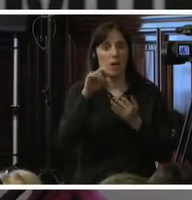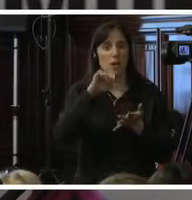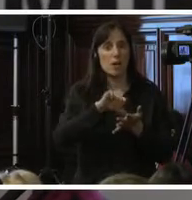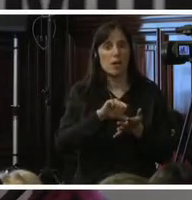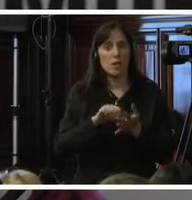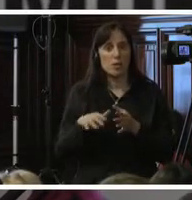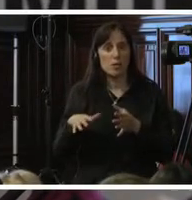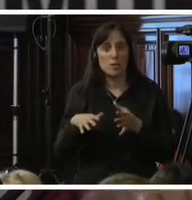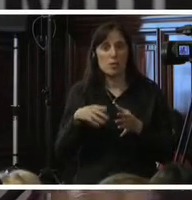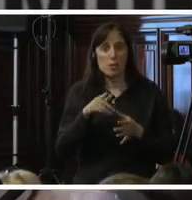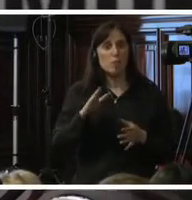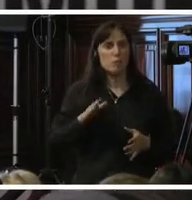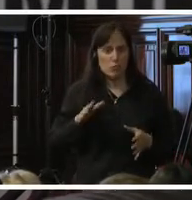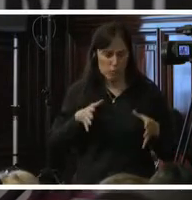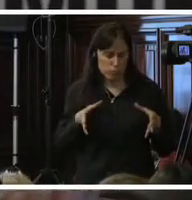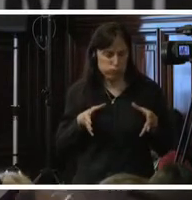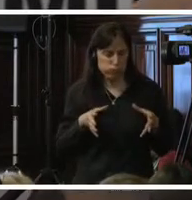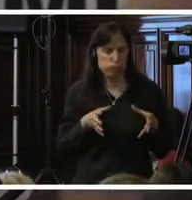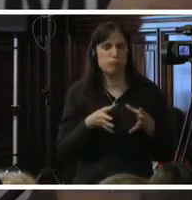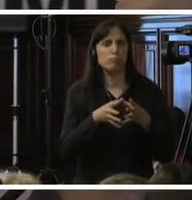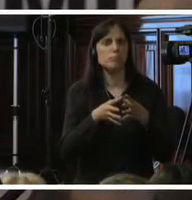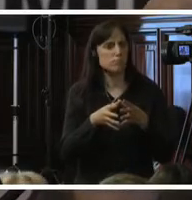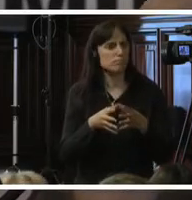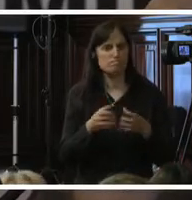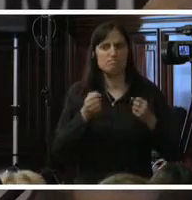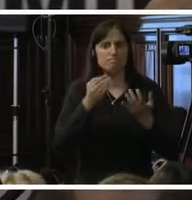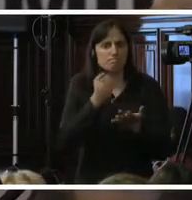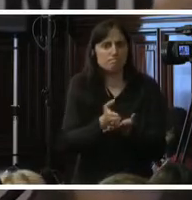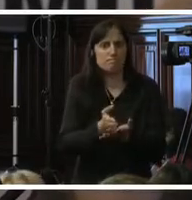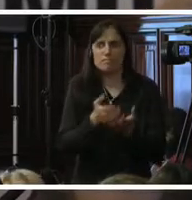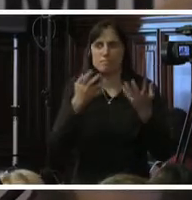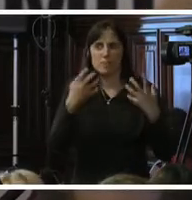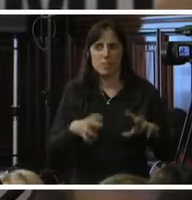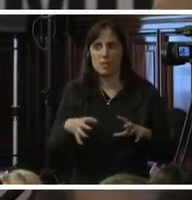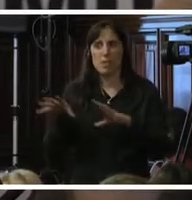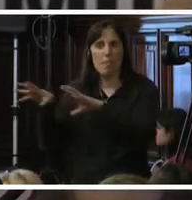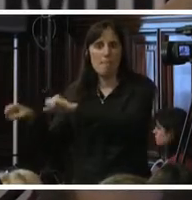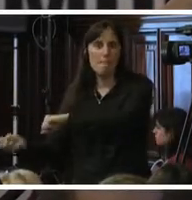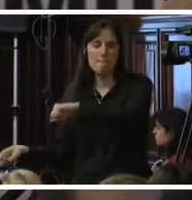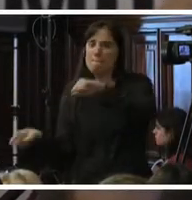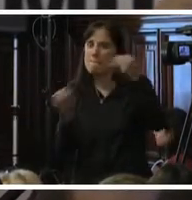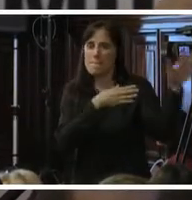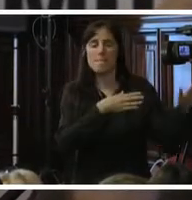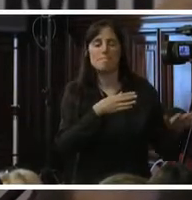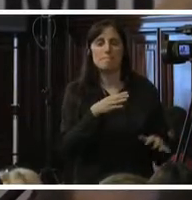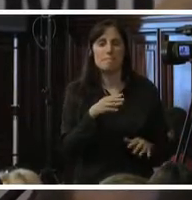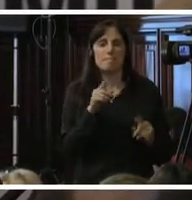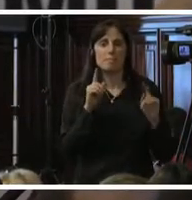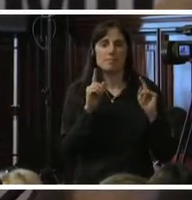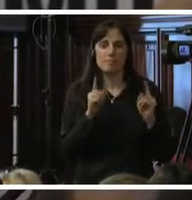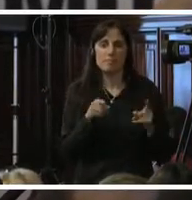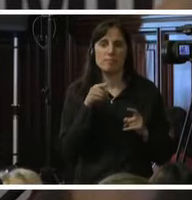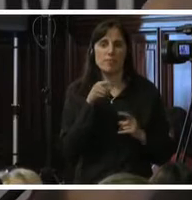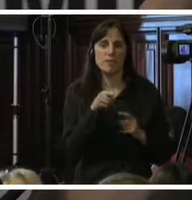mujeres fue muy firme con respecto a la trata de personas. Y una de las cosas que hizo que